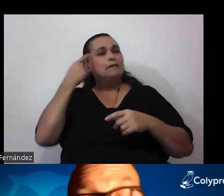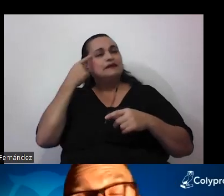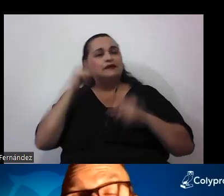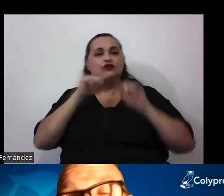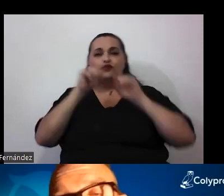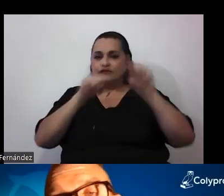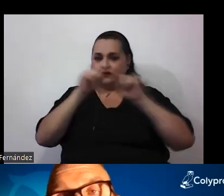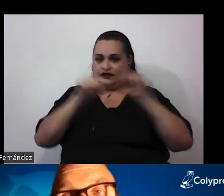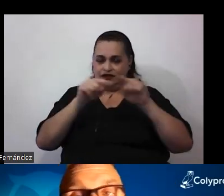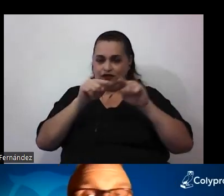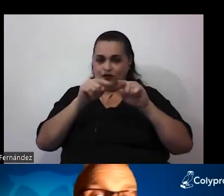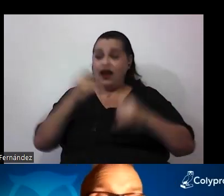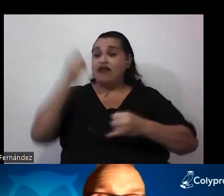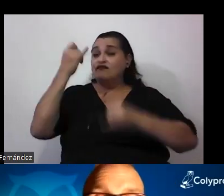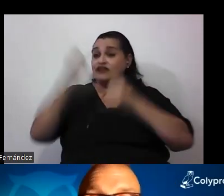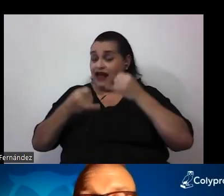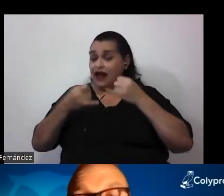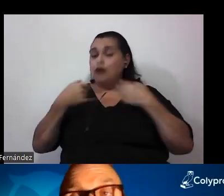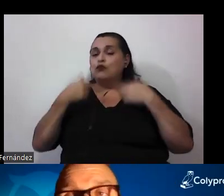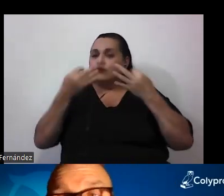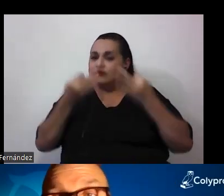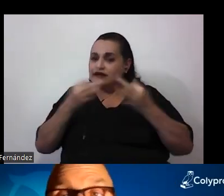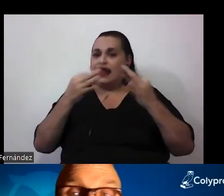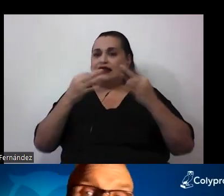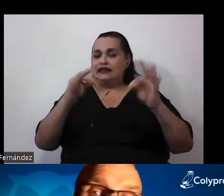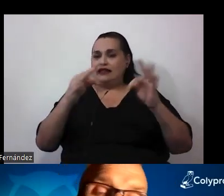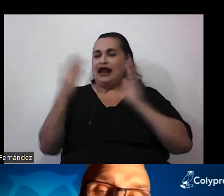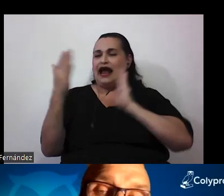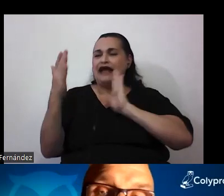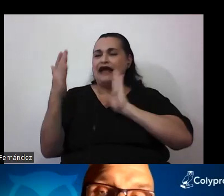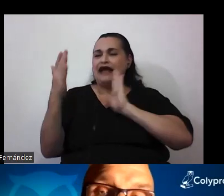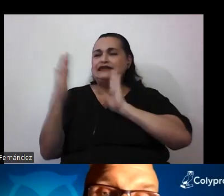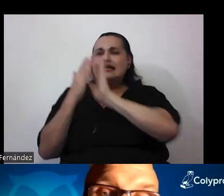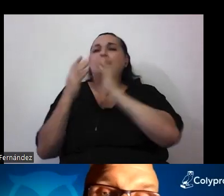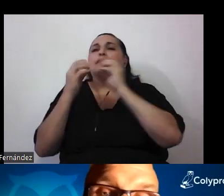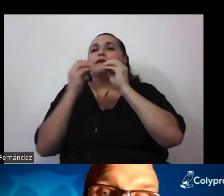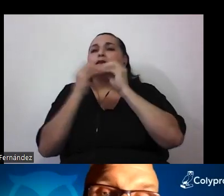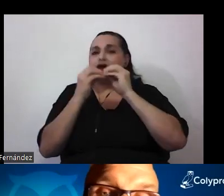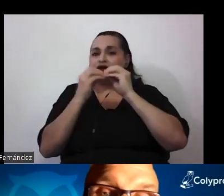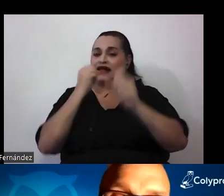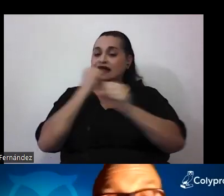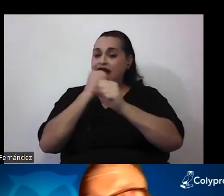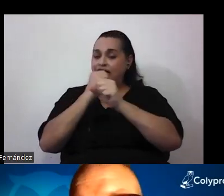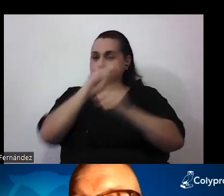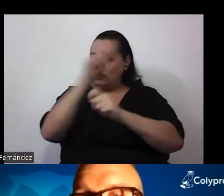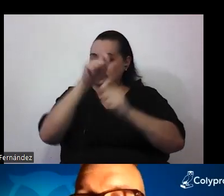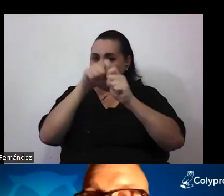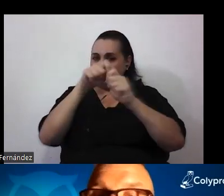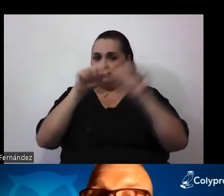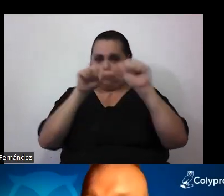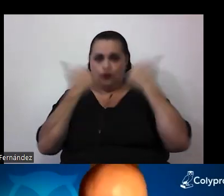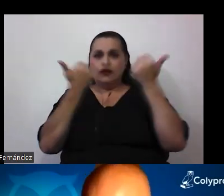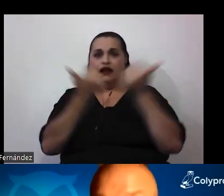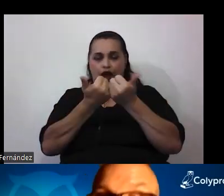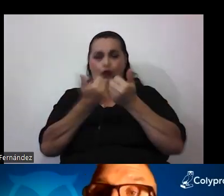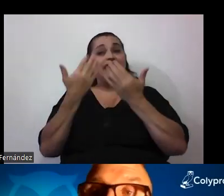y así al final voy a intentar acercarme un poco más a lo que sería el trabajo concreto en las aulas, y espero que eso